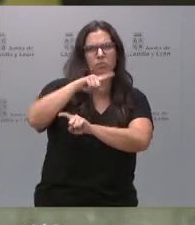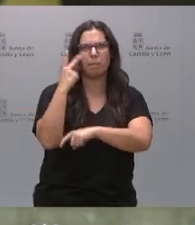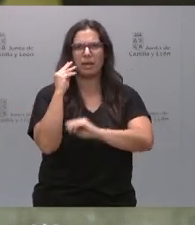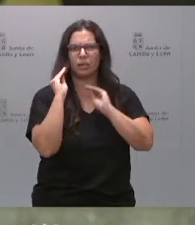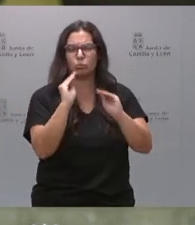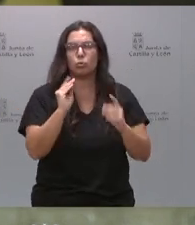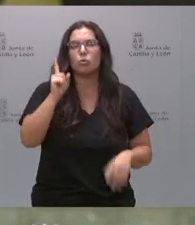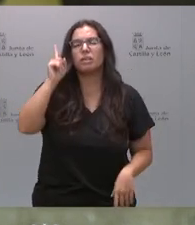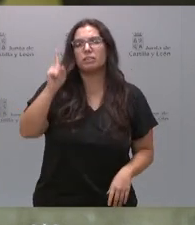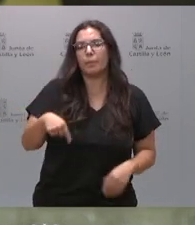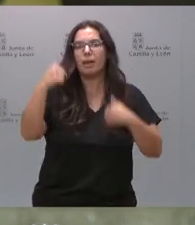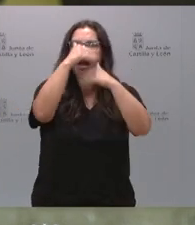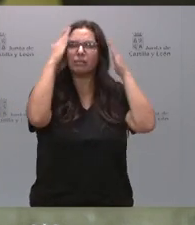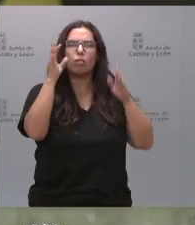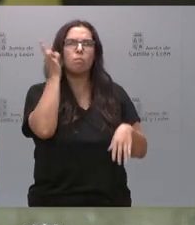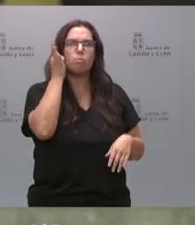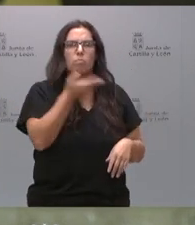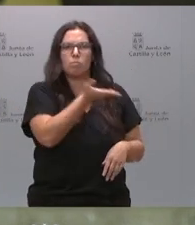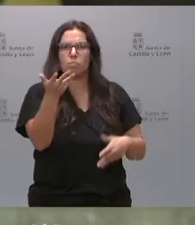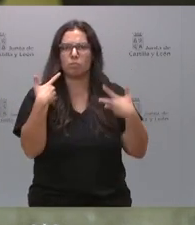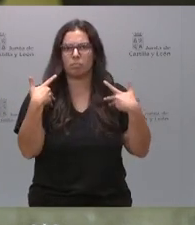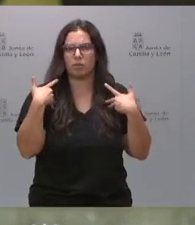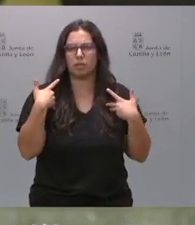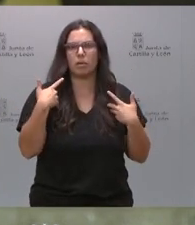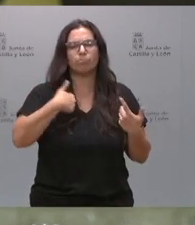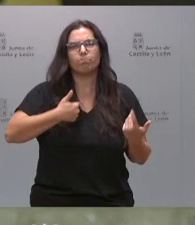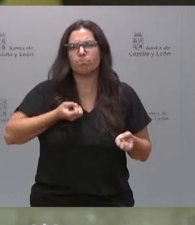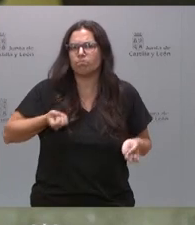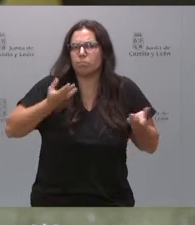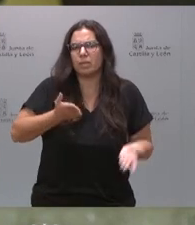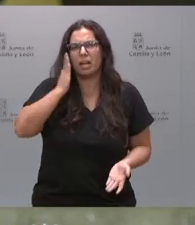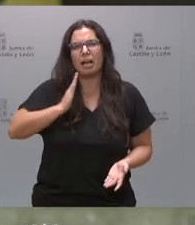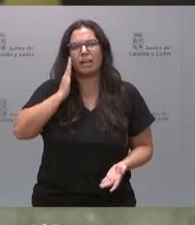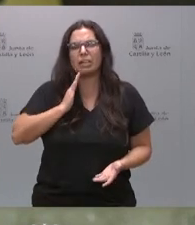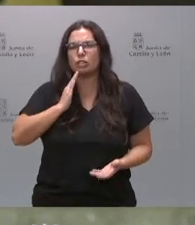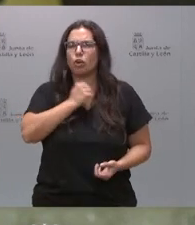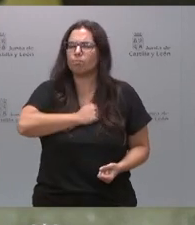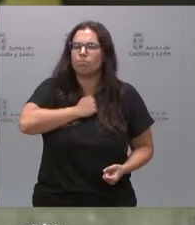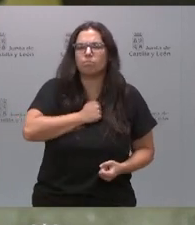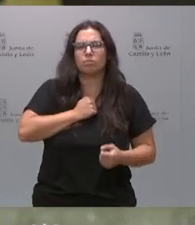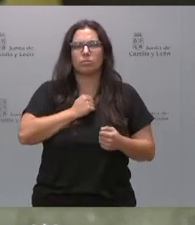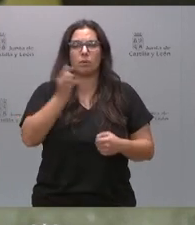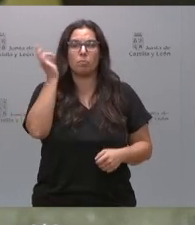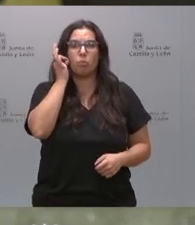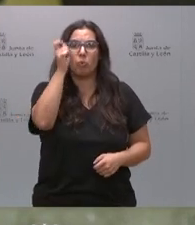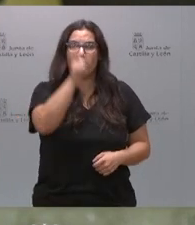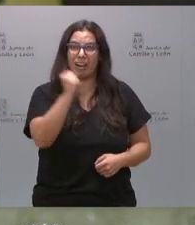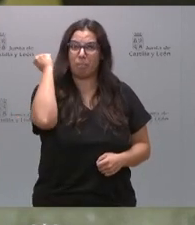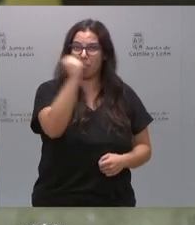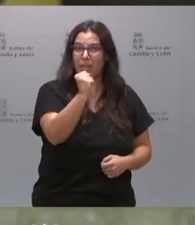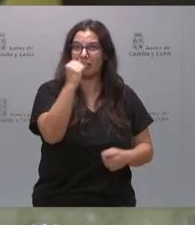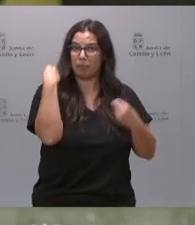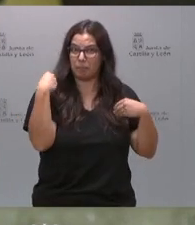también la atención a las víctimas. Todo mi cariño y mis condolencias para los familiares y seres queridos